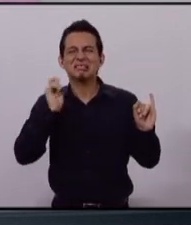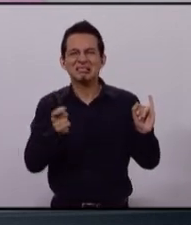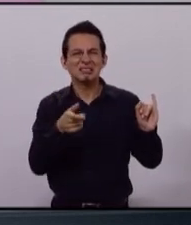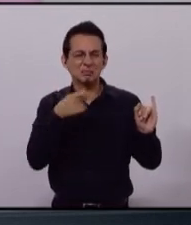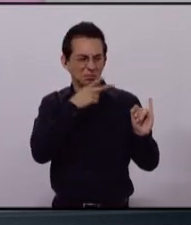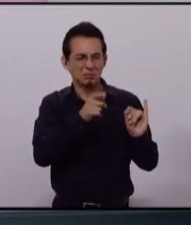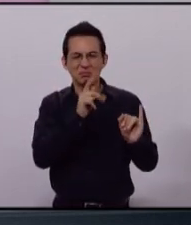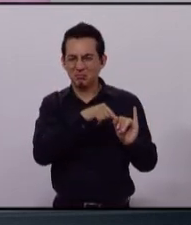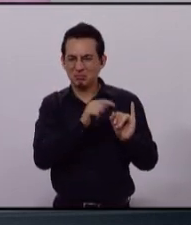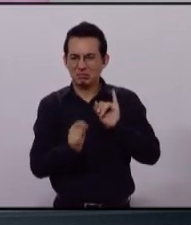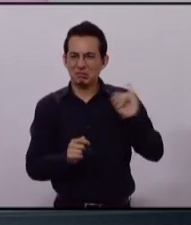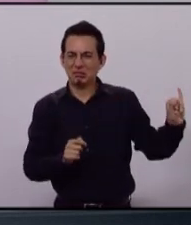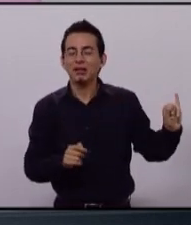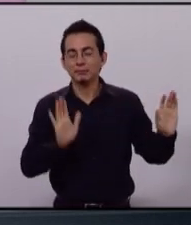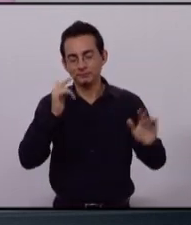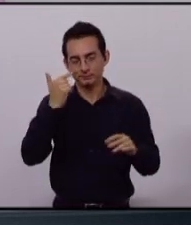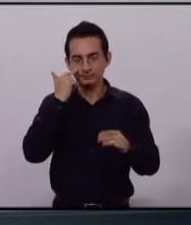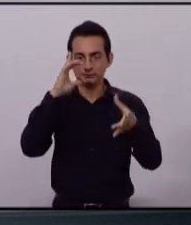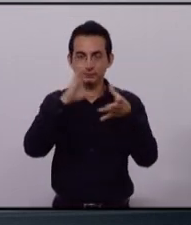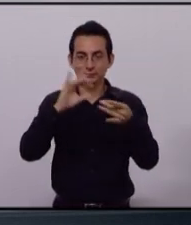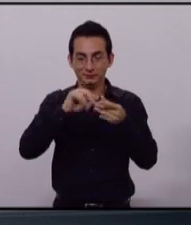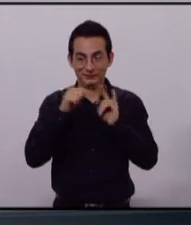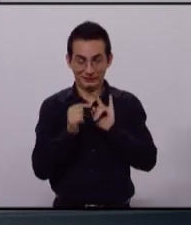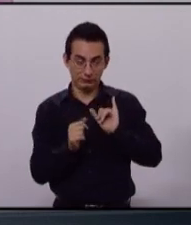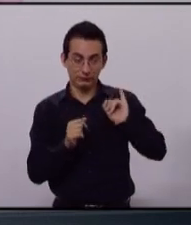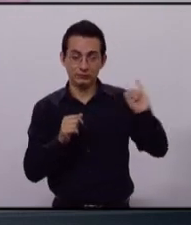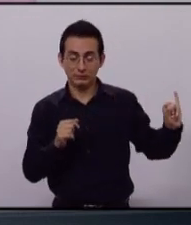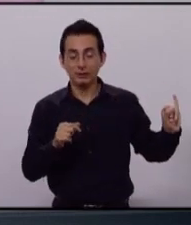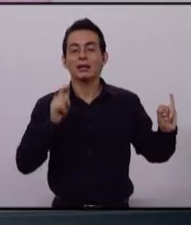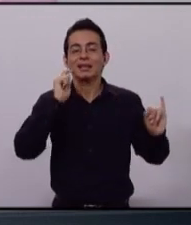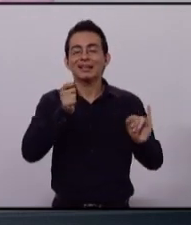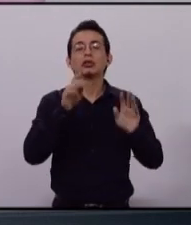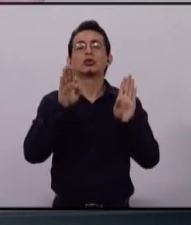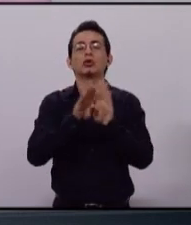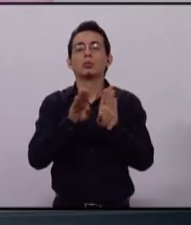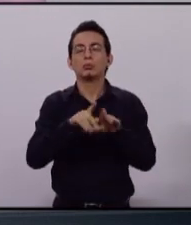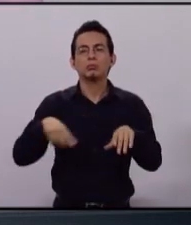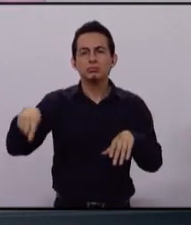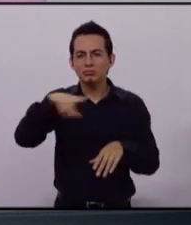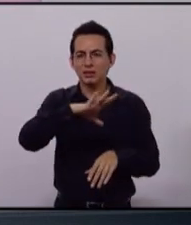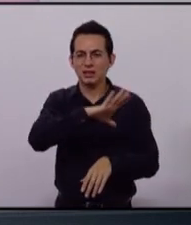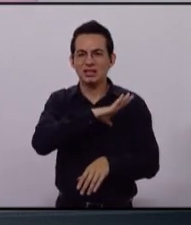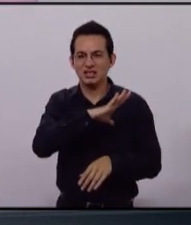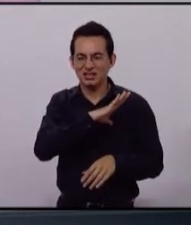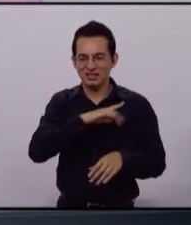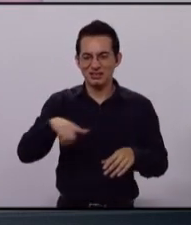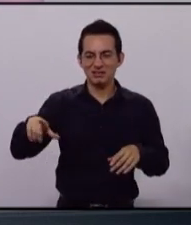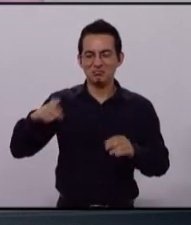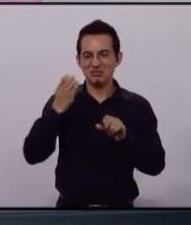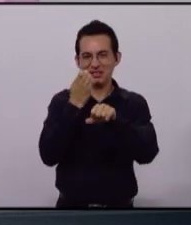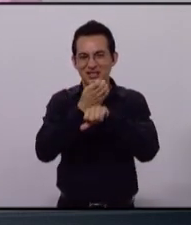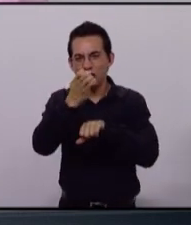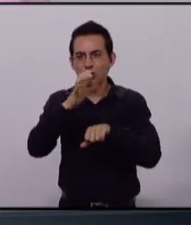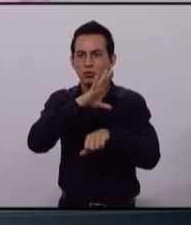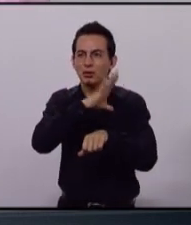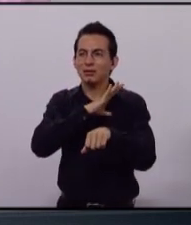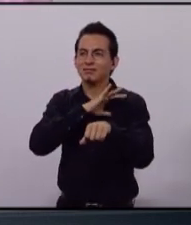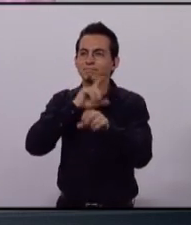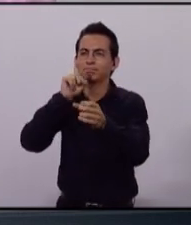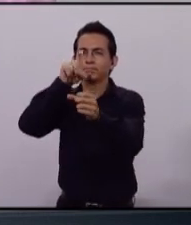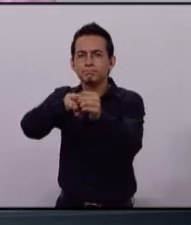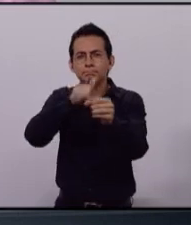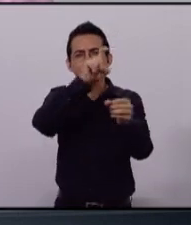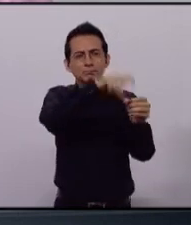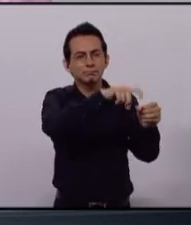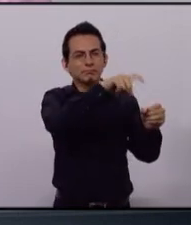Necesitaríamos platicar. La izquierda es aquella que en algunos estados que gobernamos incentivó el